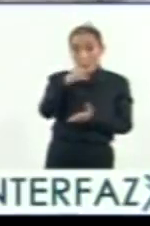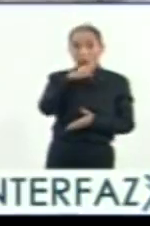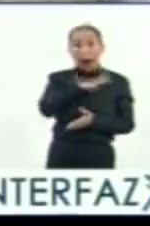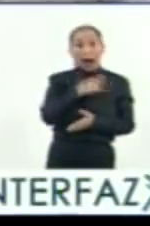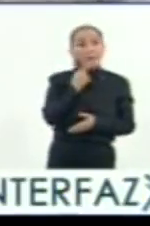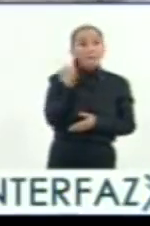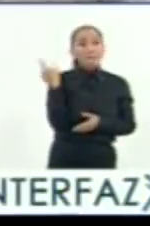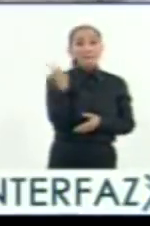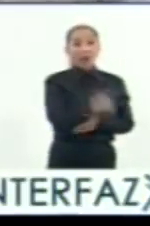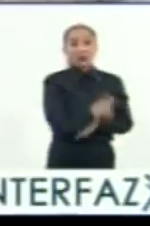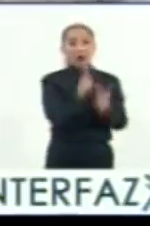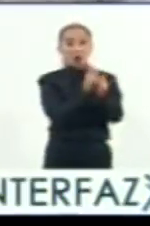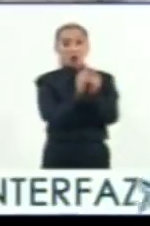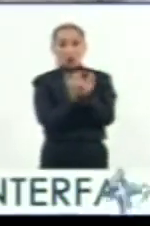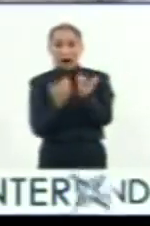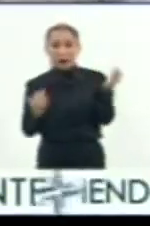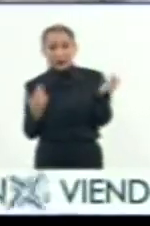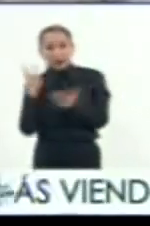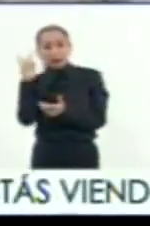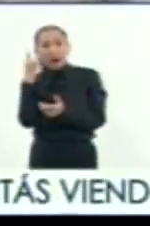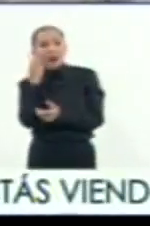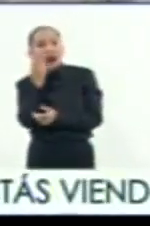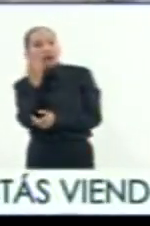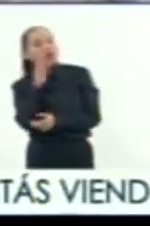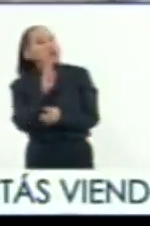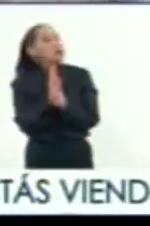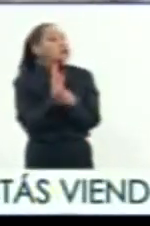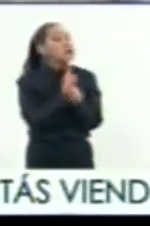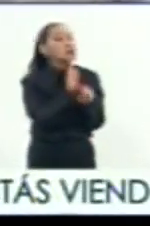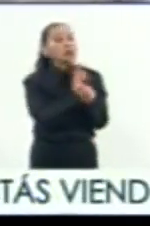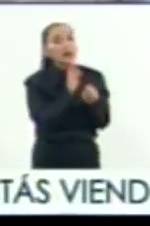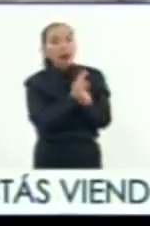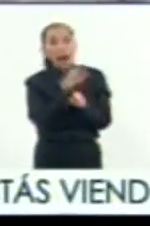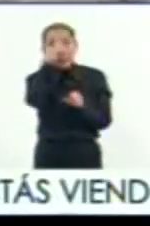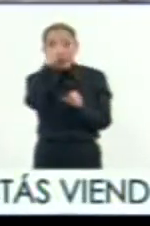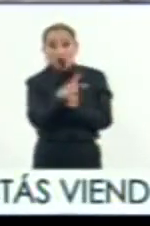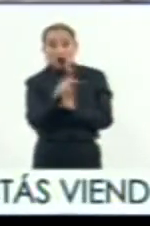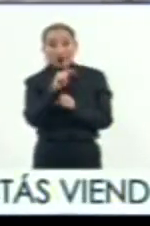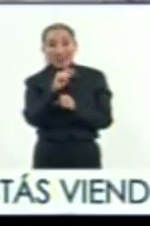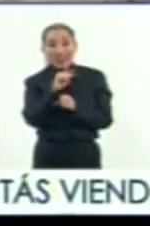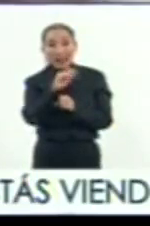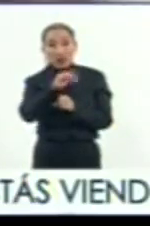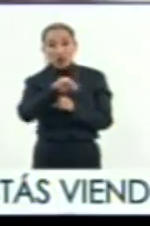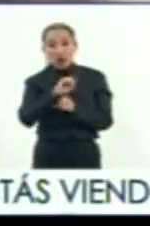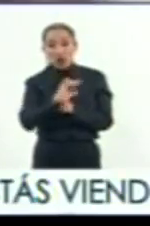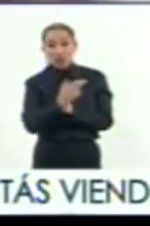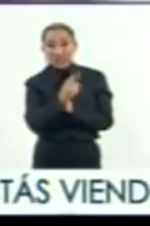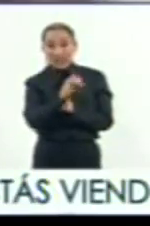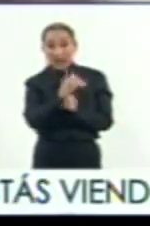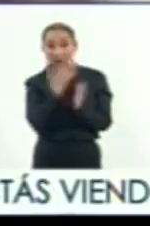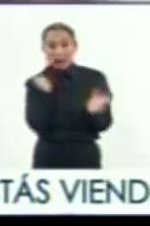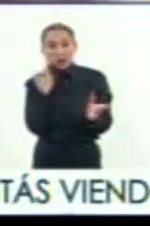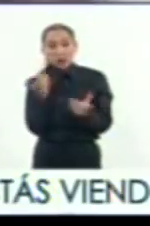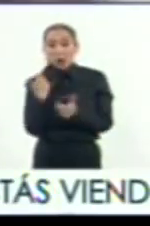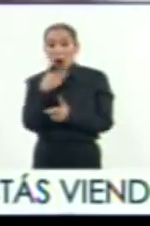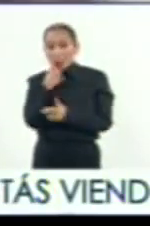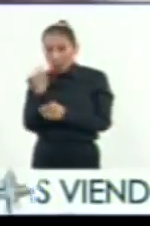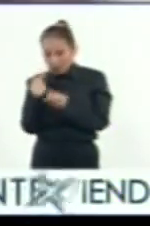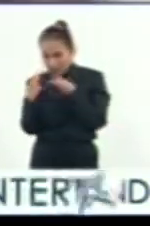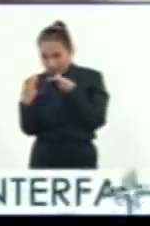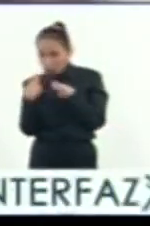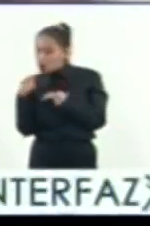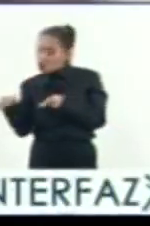mandado un grupo expedicionario por Atlixco para México, Tenochtitlan, mucho antes de que él pase. O sea, era un hombre que iba